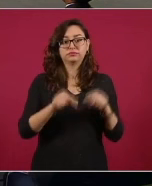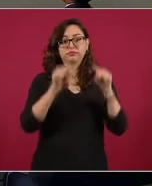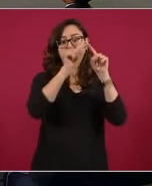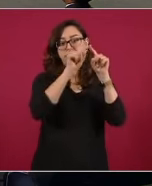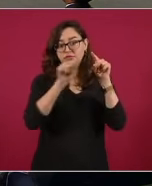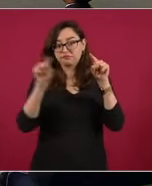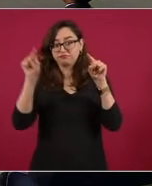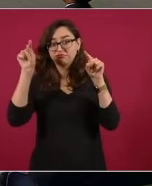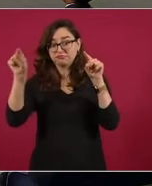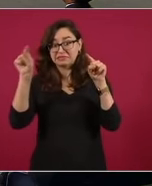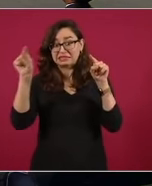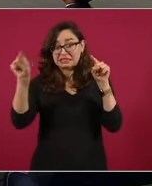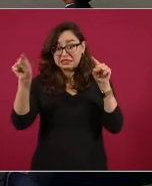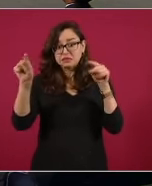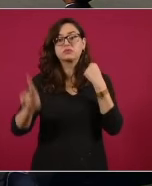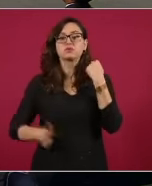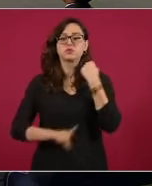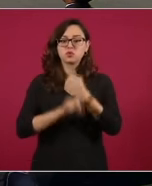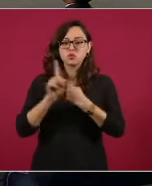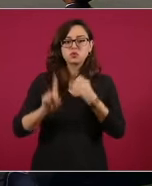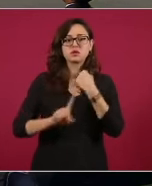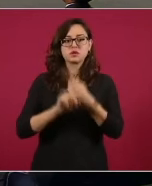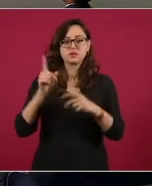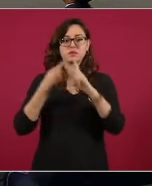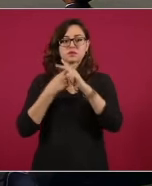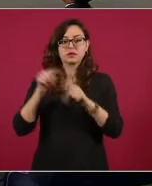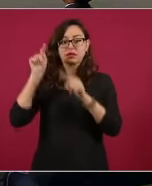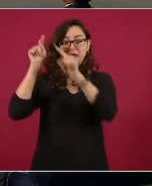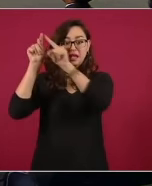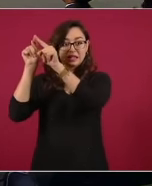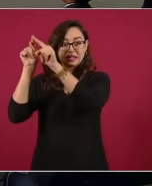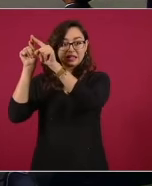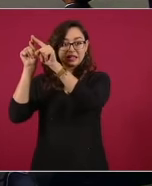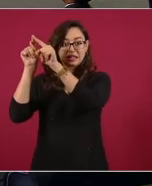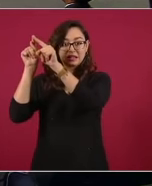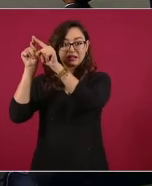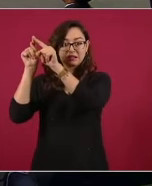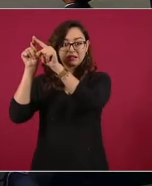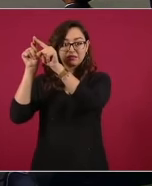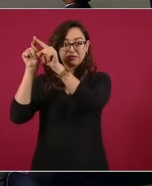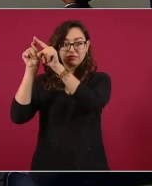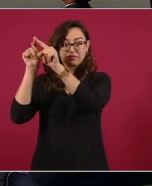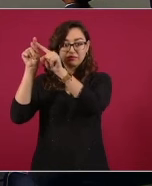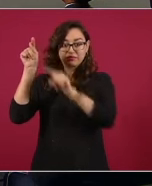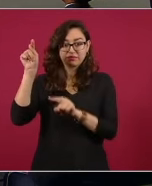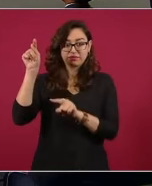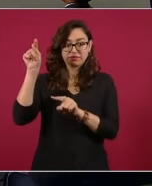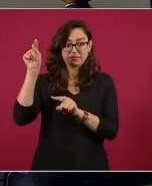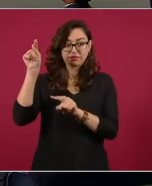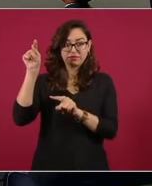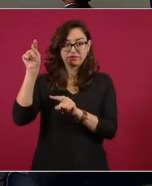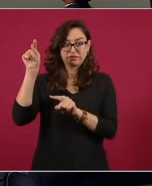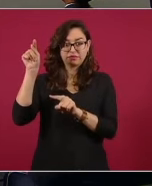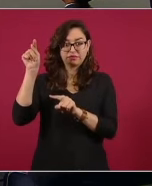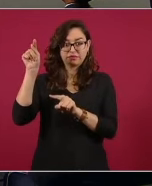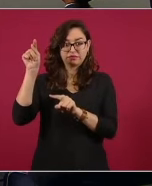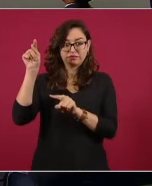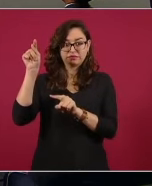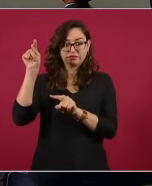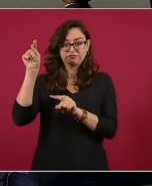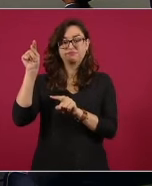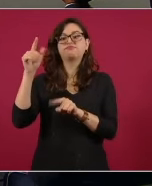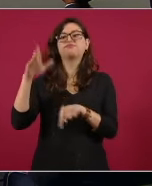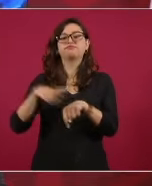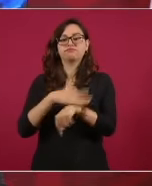donde tuvimos el problema, de aquí a aquí, porque aquí